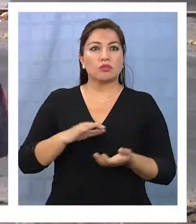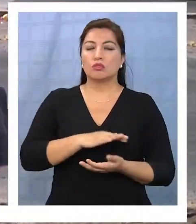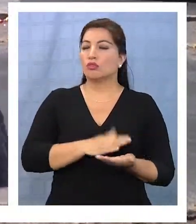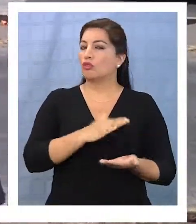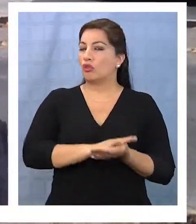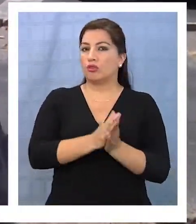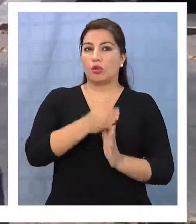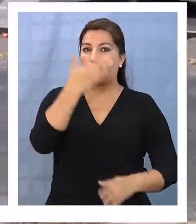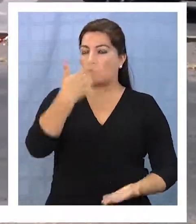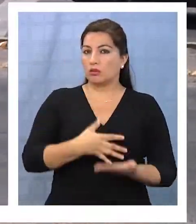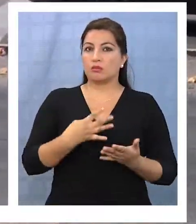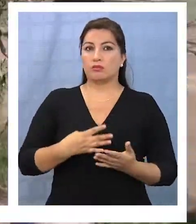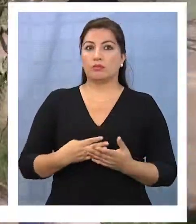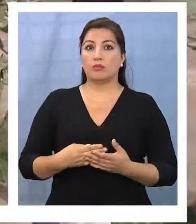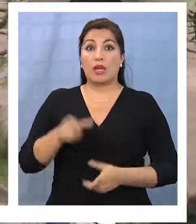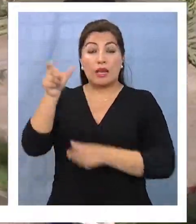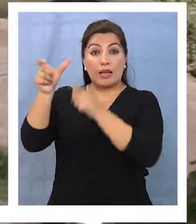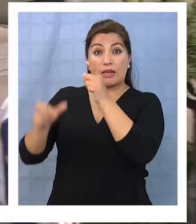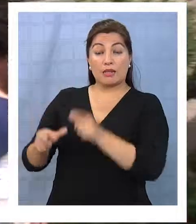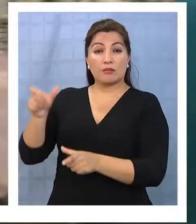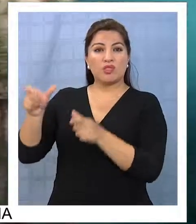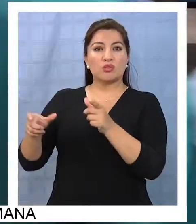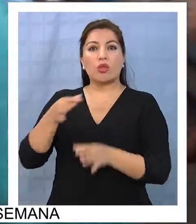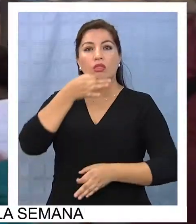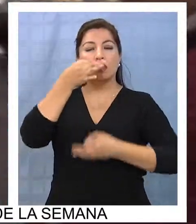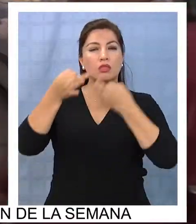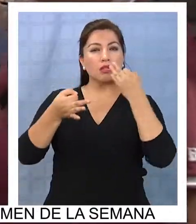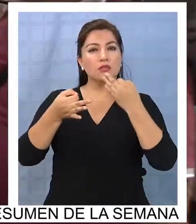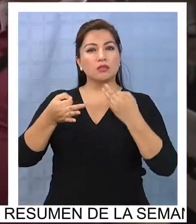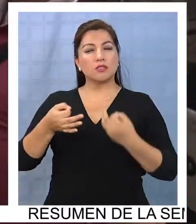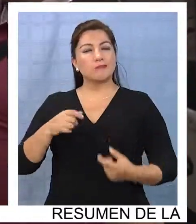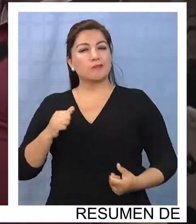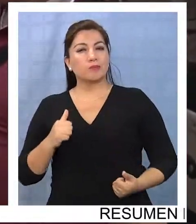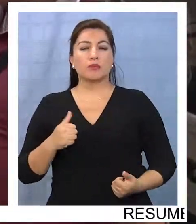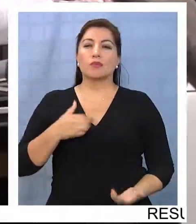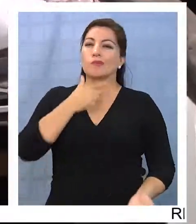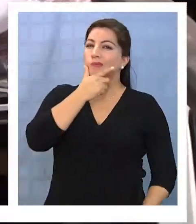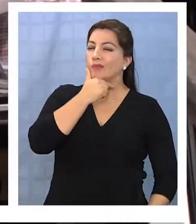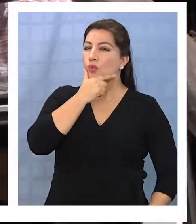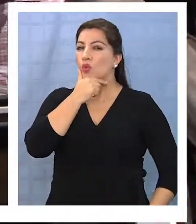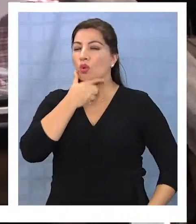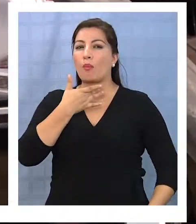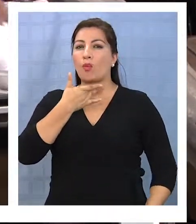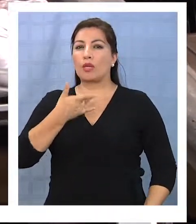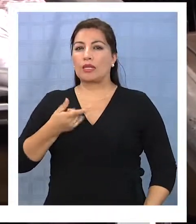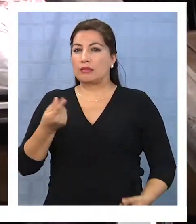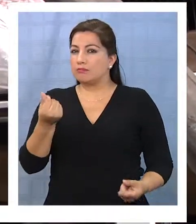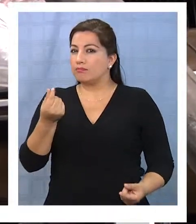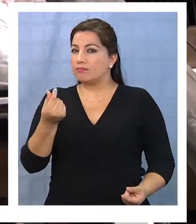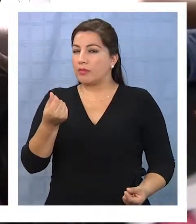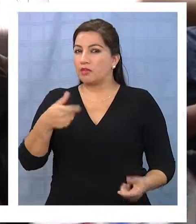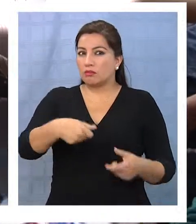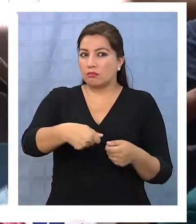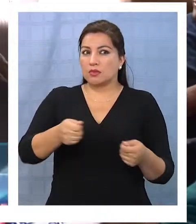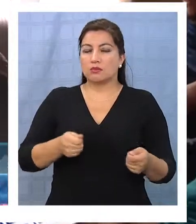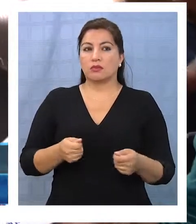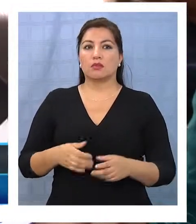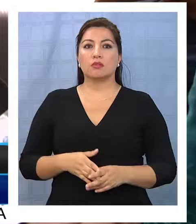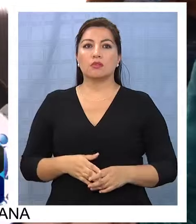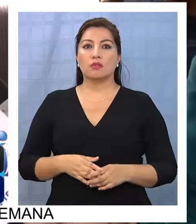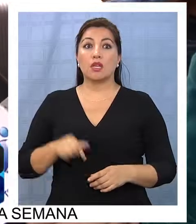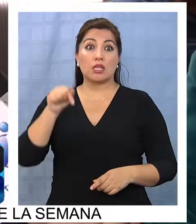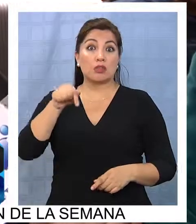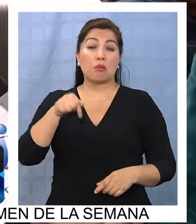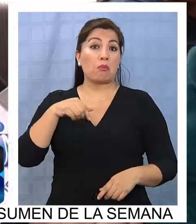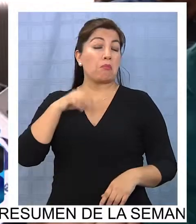usuarios y pasajeros también señalaron sus inquietudes por los precios de los pasajes. Está bueno porque